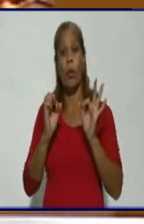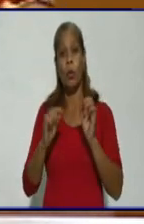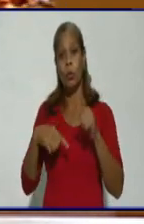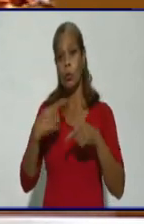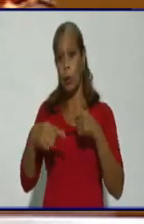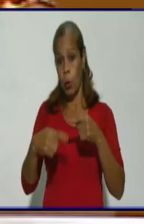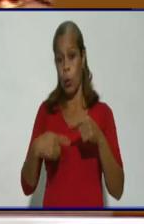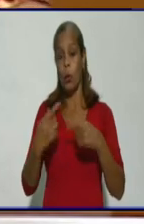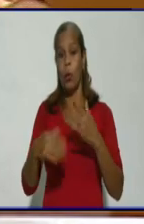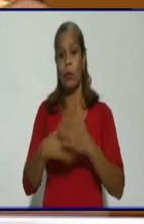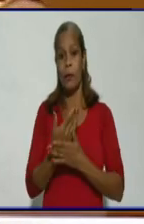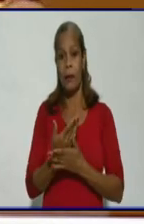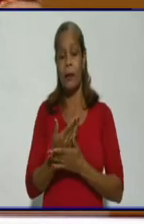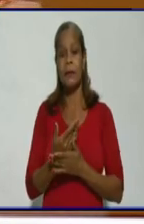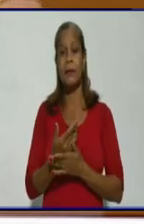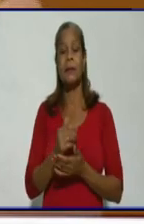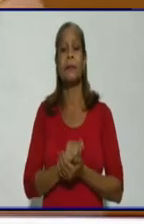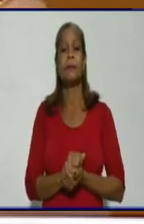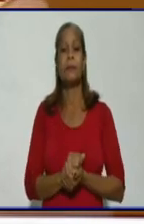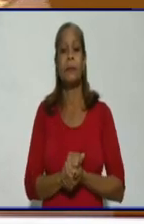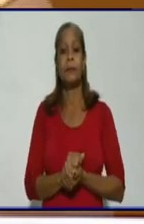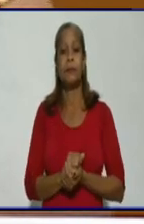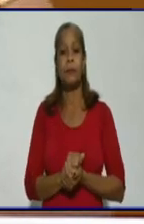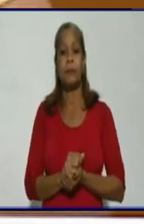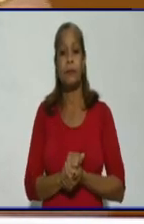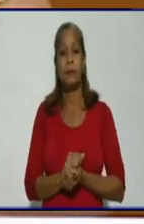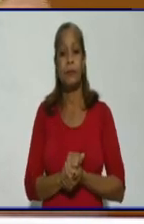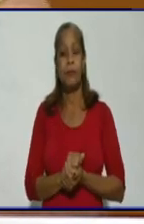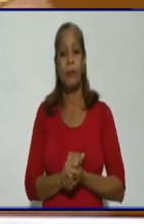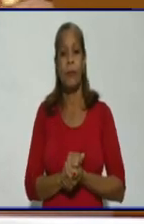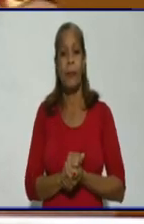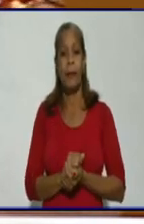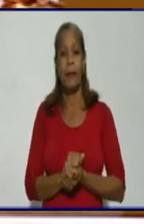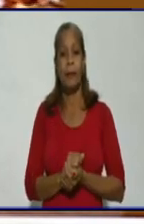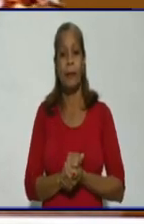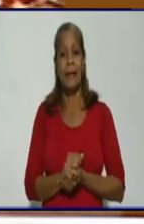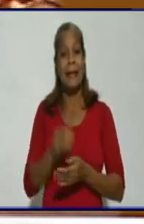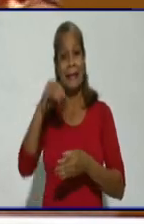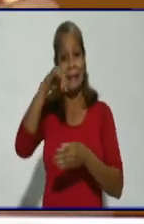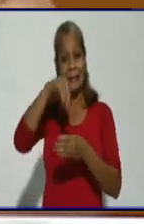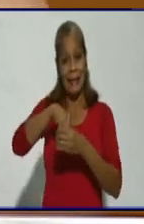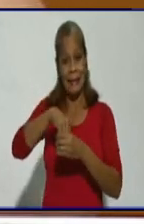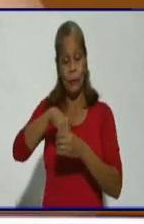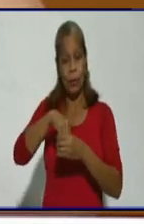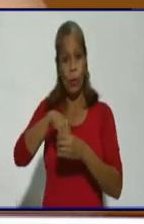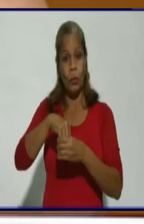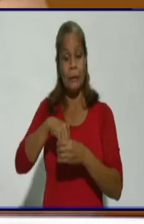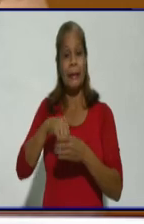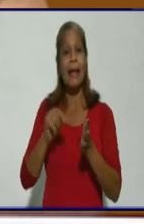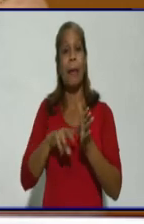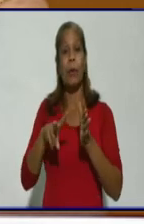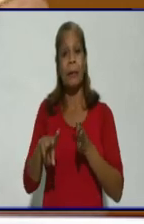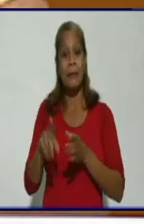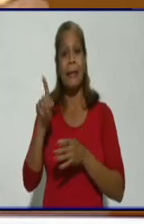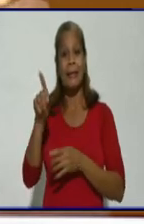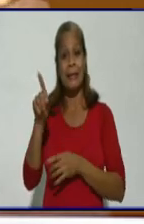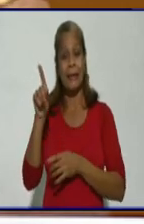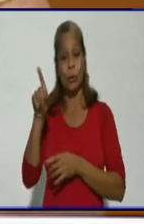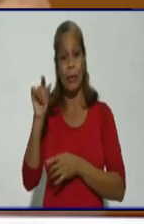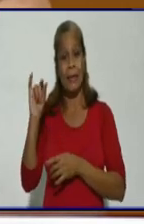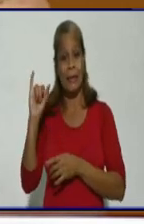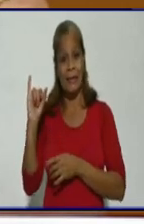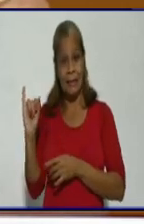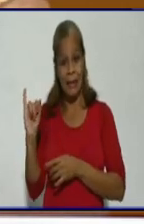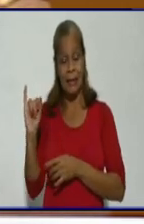hubieron relacionados también a la jornada anterior, dentro de la provincia 116 y fuera de la provincia 59.